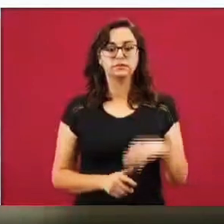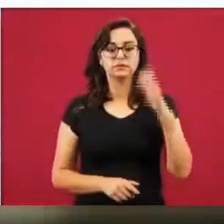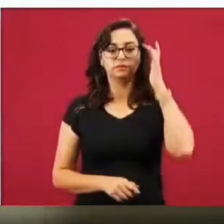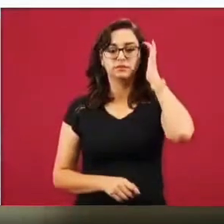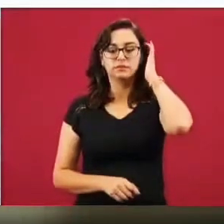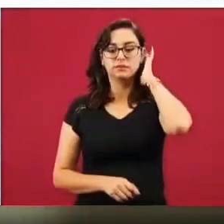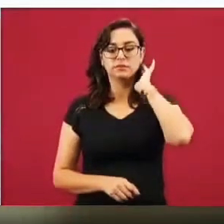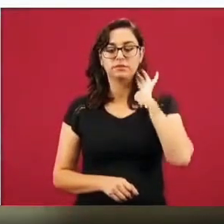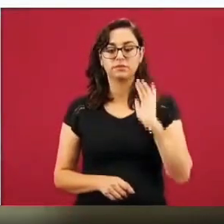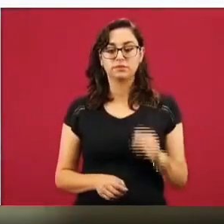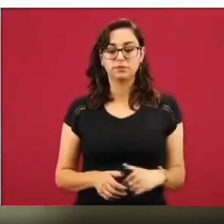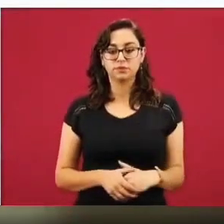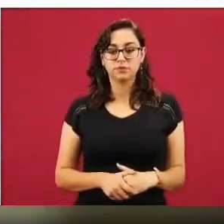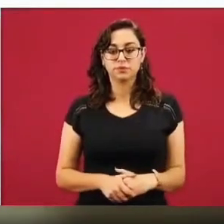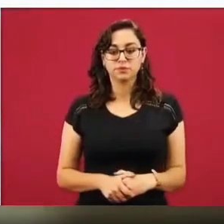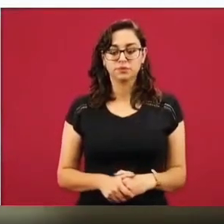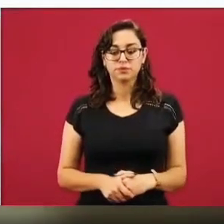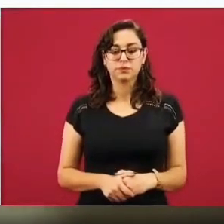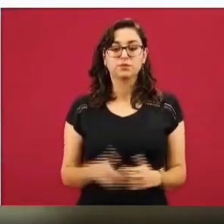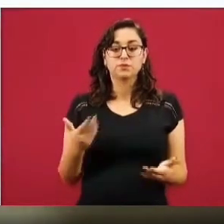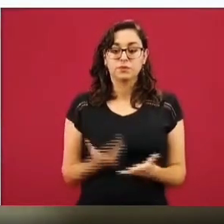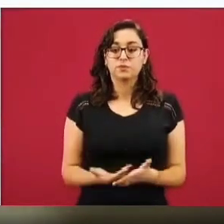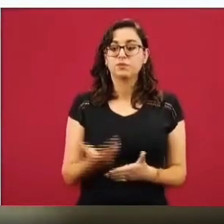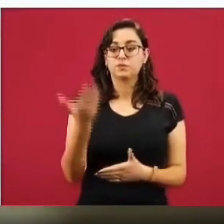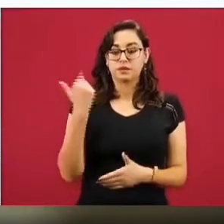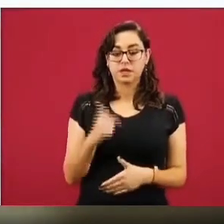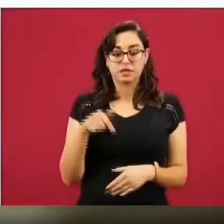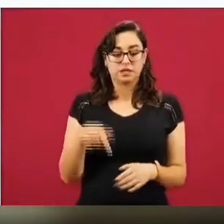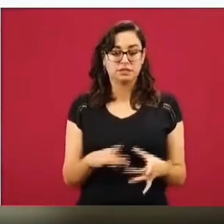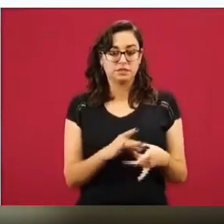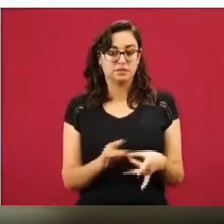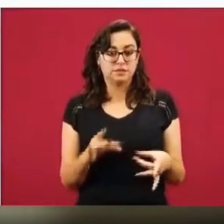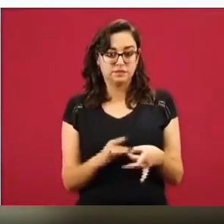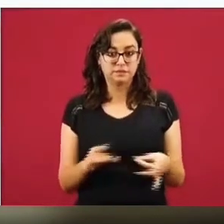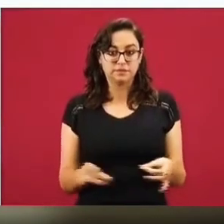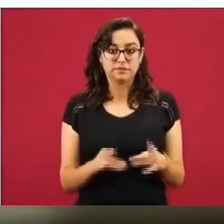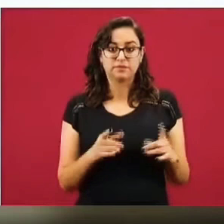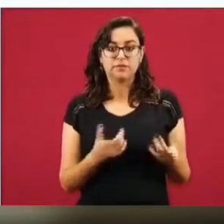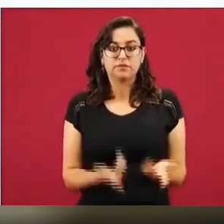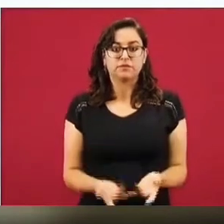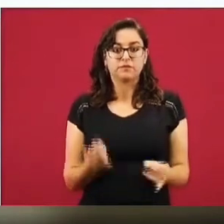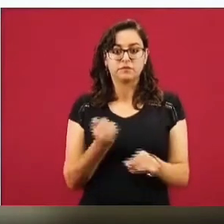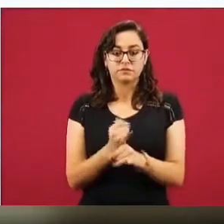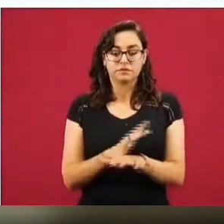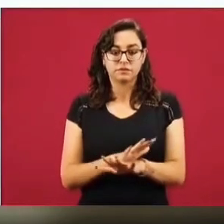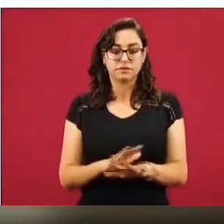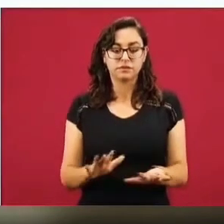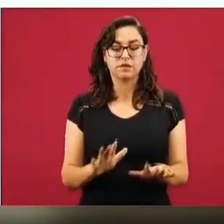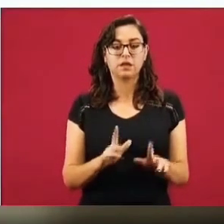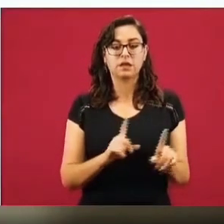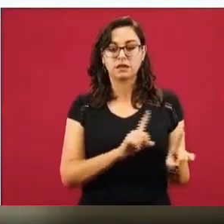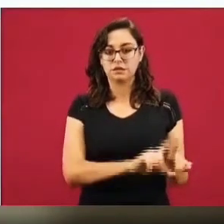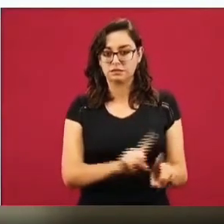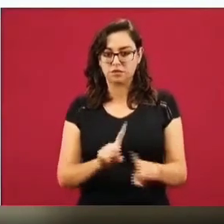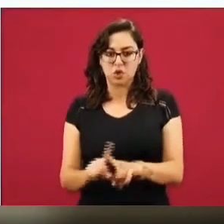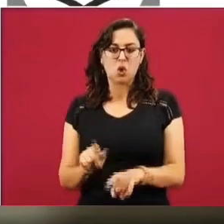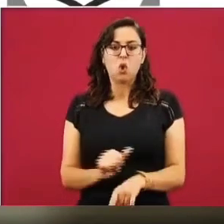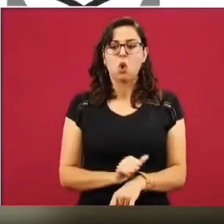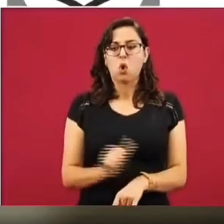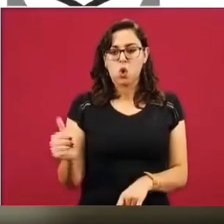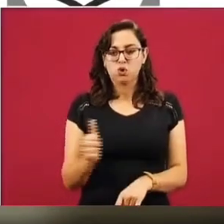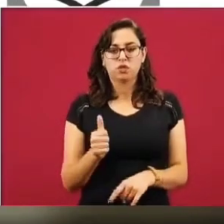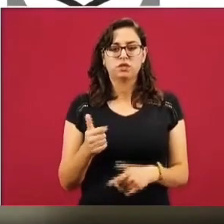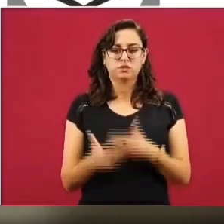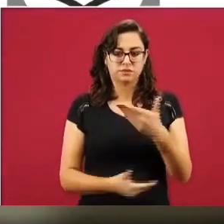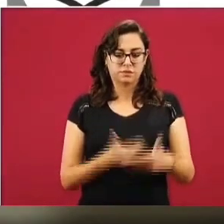Aprovechando este espacio que nos daba la Secretaría de Economía, en el cual hablamos de los prestaciones, también para hablar de otras prestaciones del